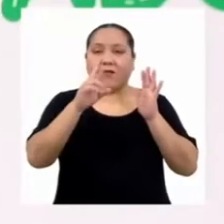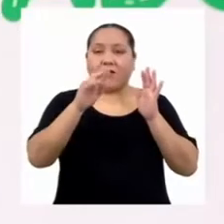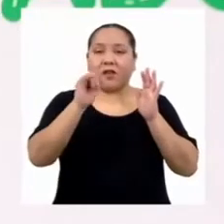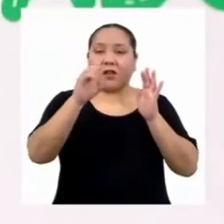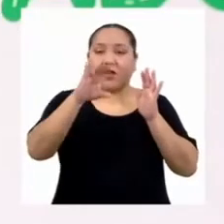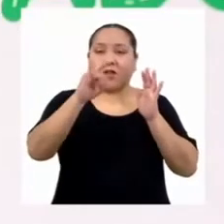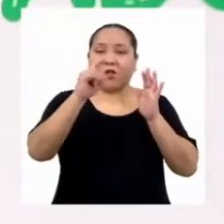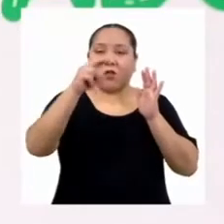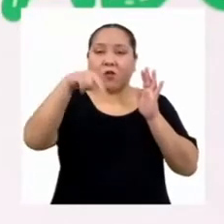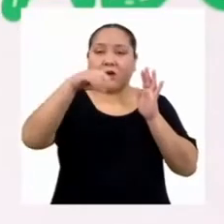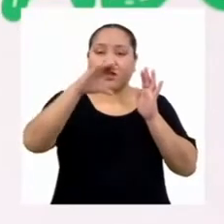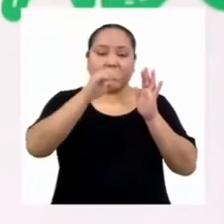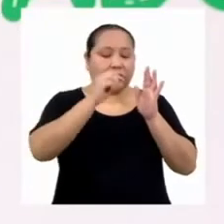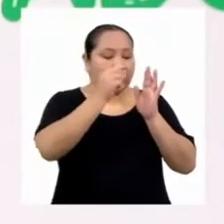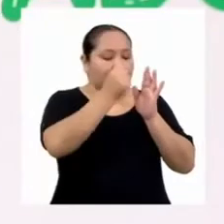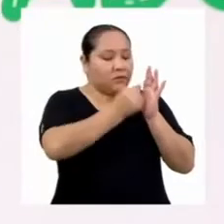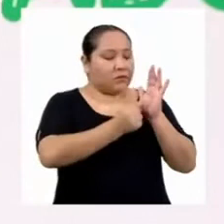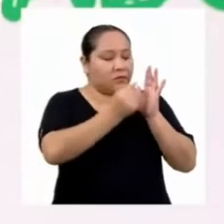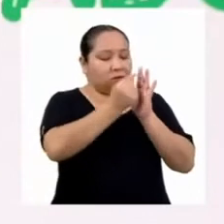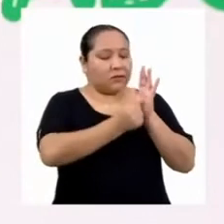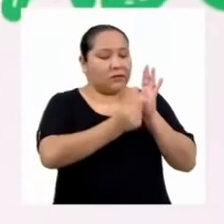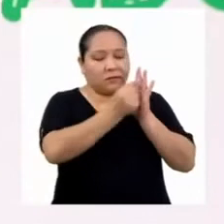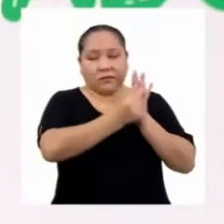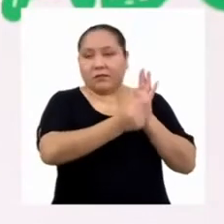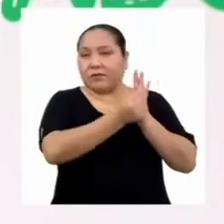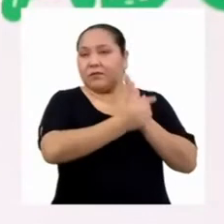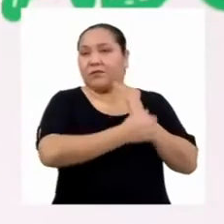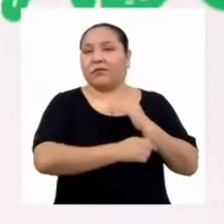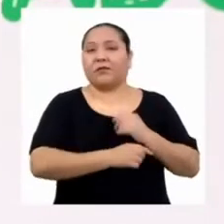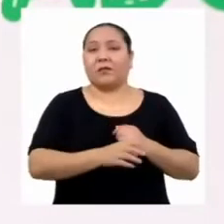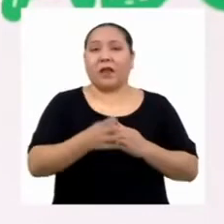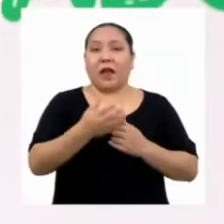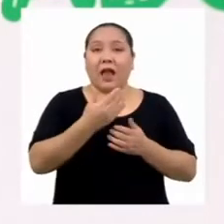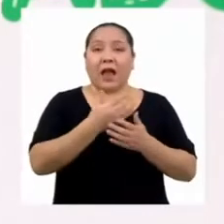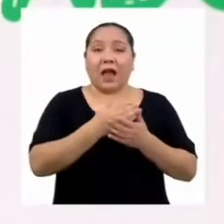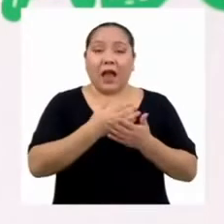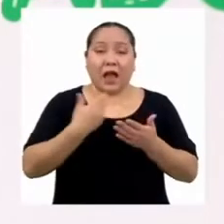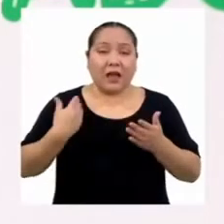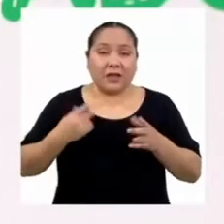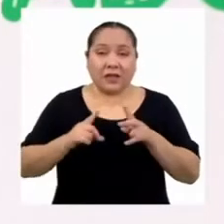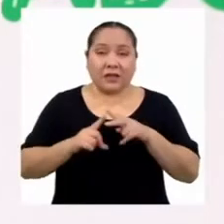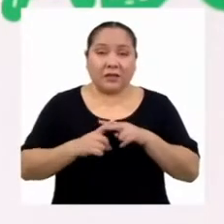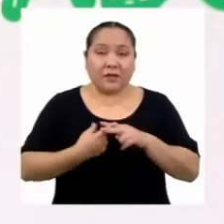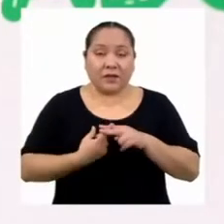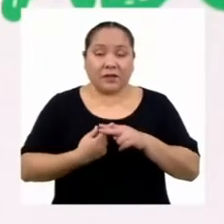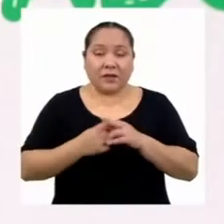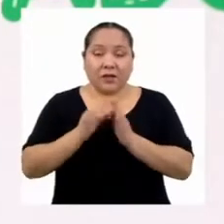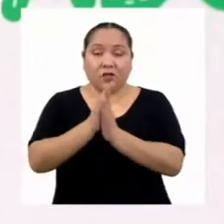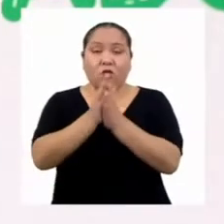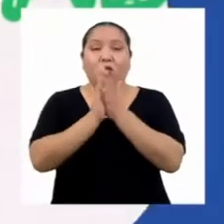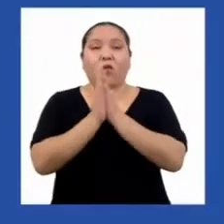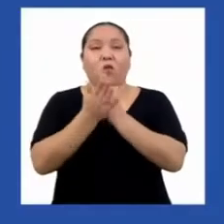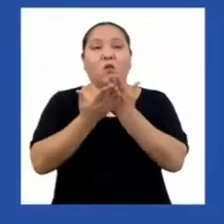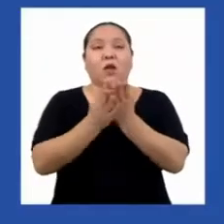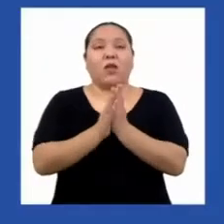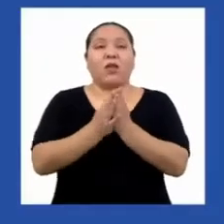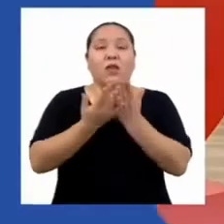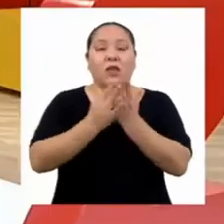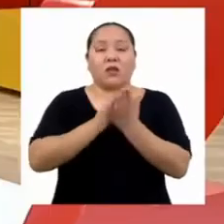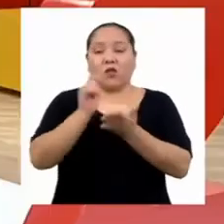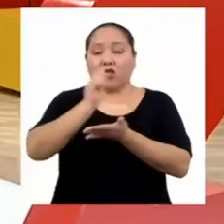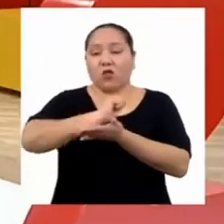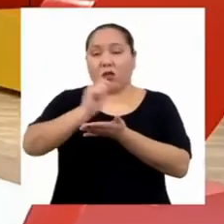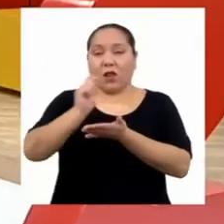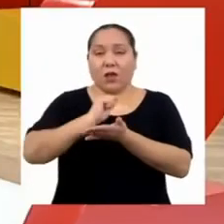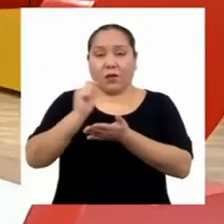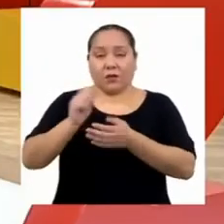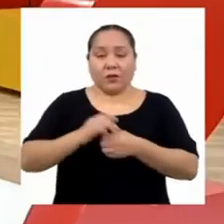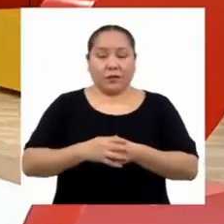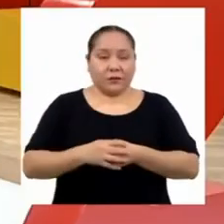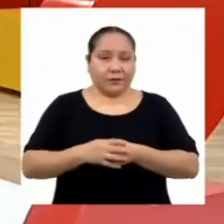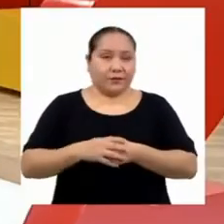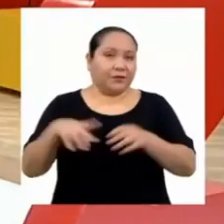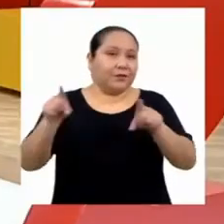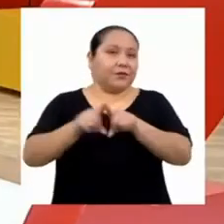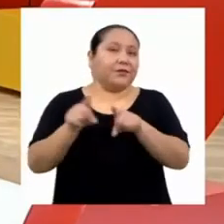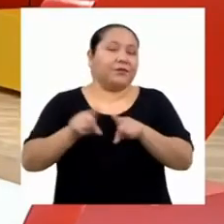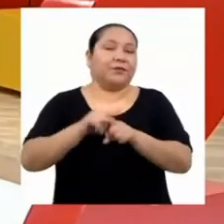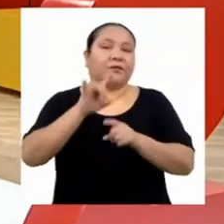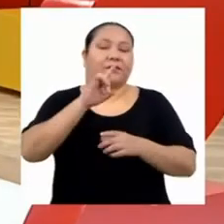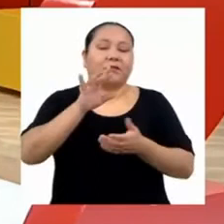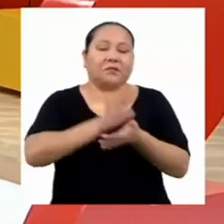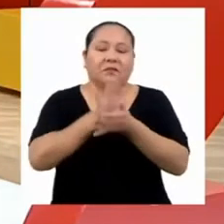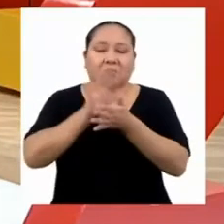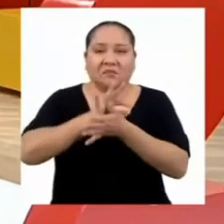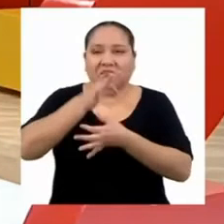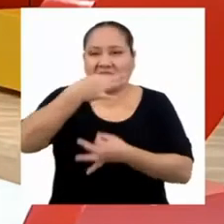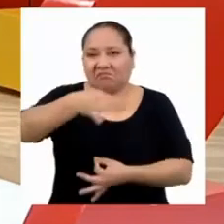iniciar con todo, tenga a tu lado todo lo que necesitas. Tu cuaderno para notas y un lápiz. Puedes usar también hojas de